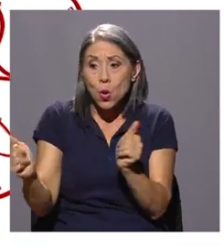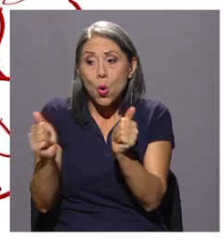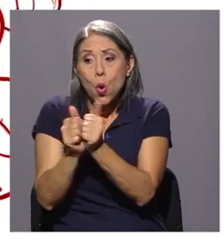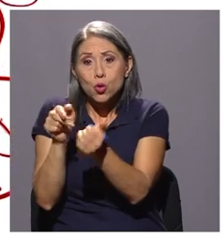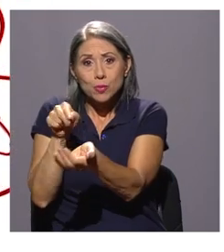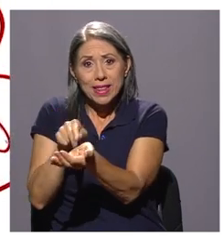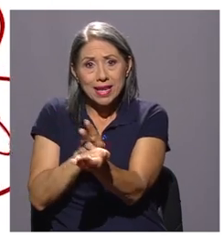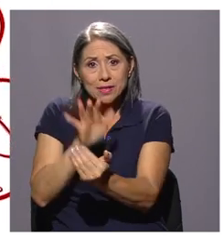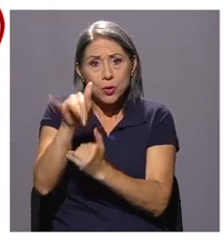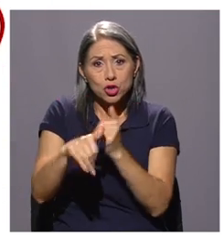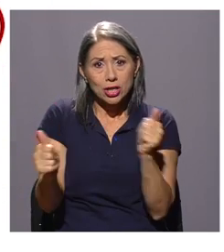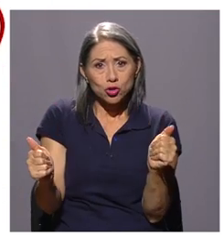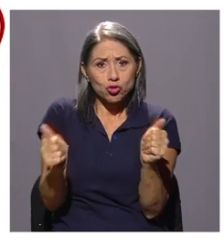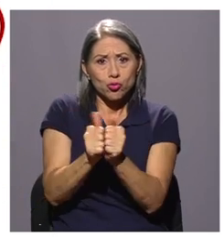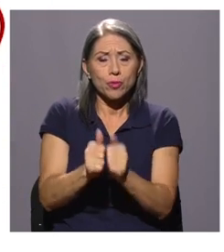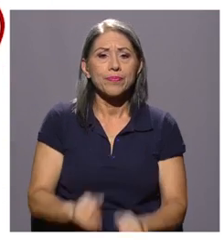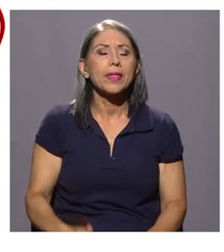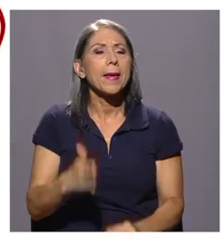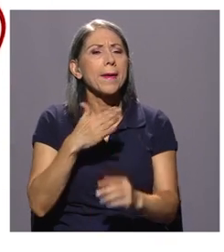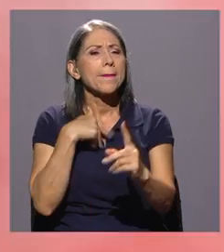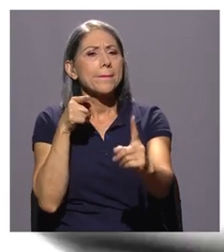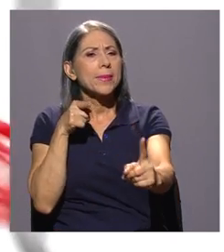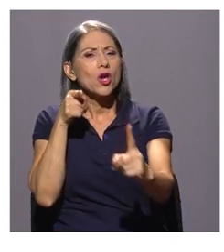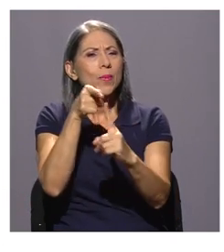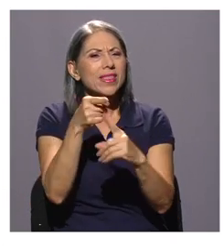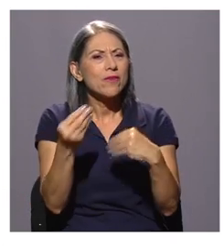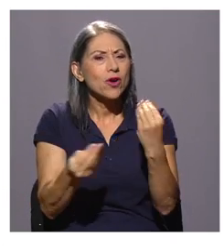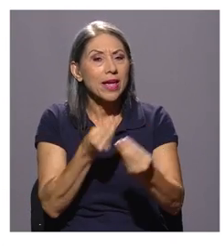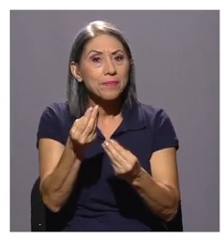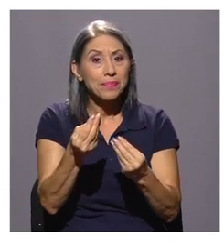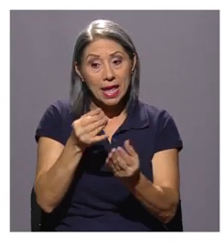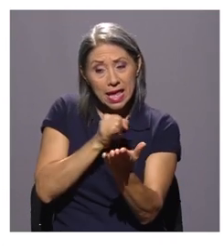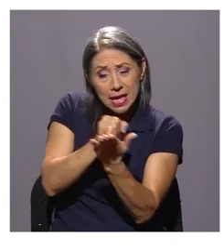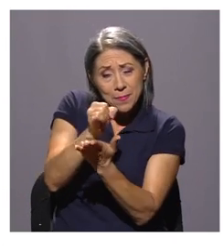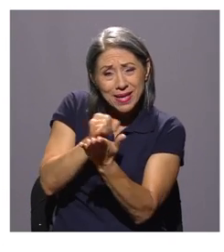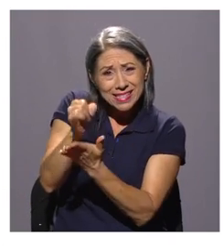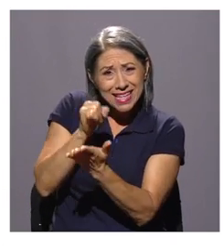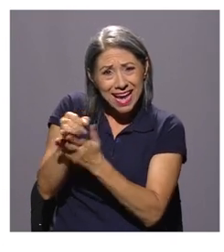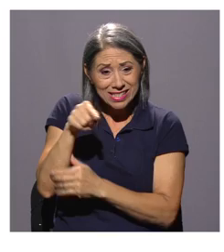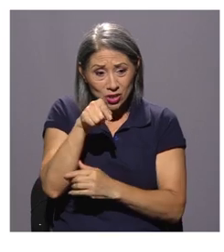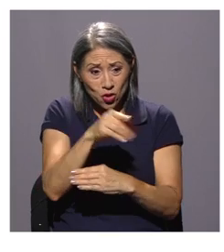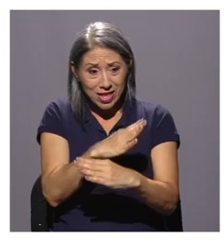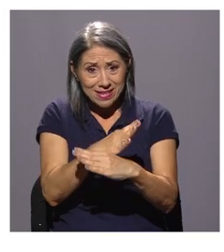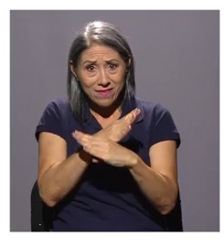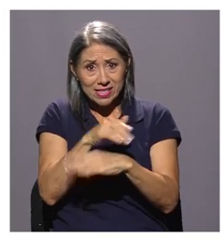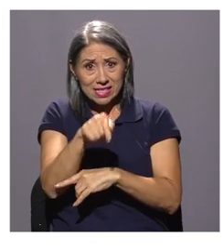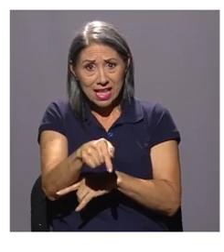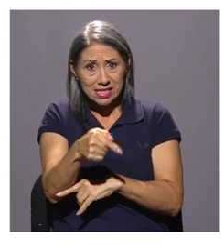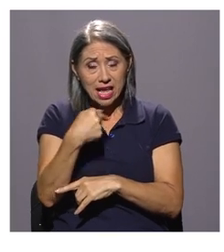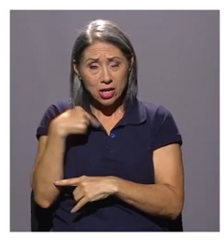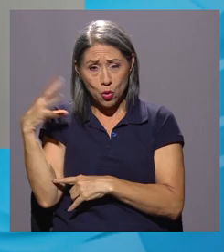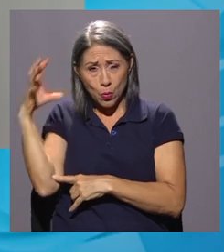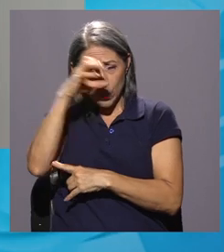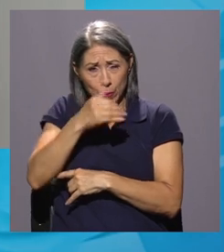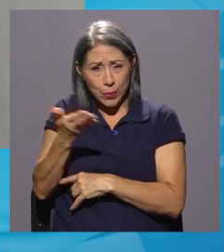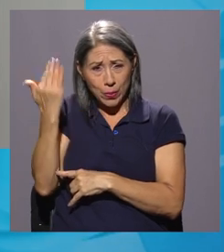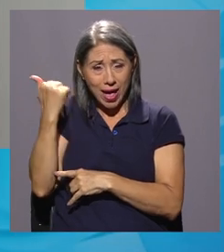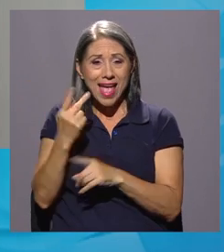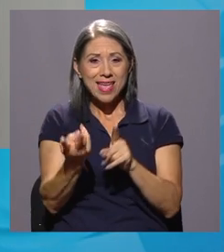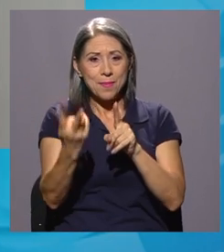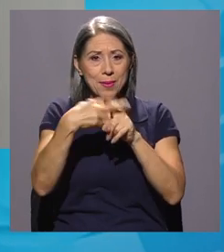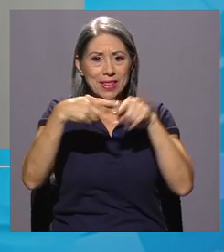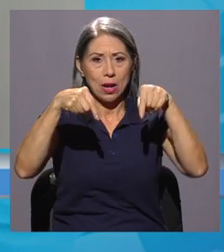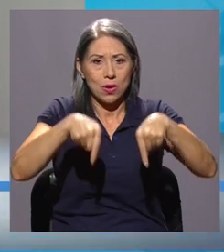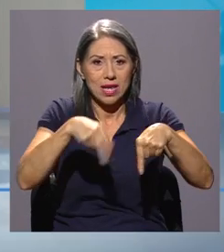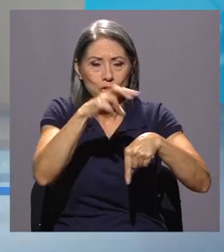en conjunto con varios hospitales. En realidad mi objetivo es implementar un poco la investigación en resistencia aquí en el país, mi objetivo